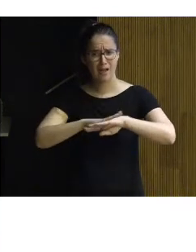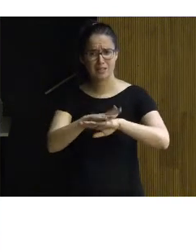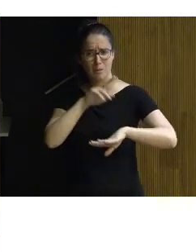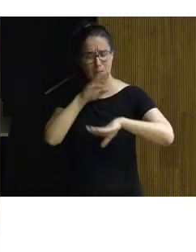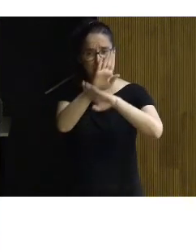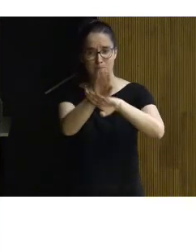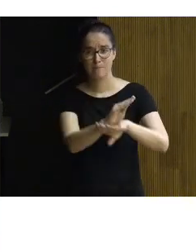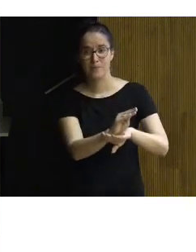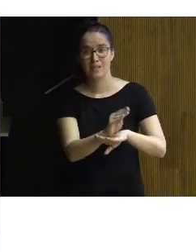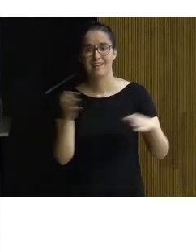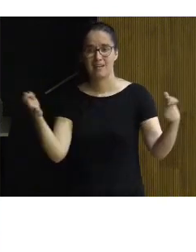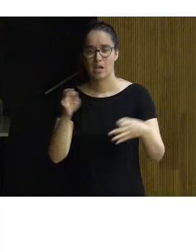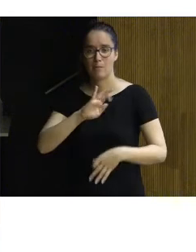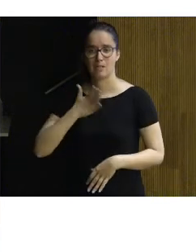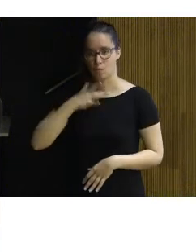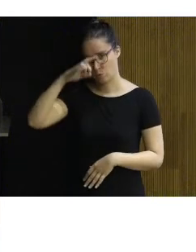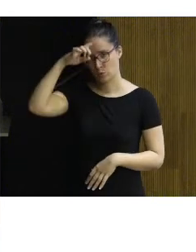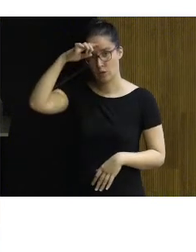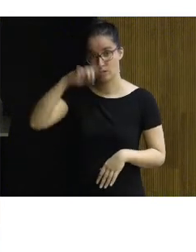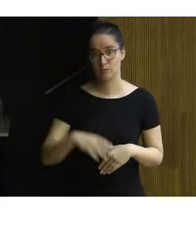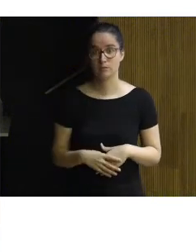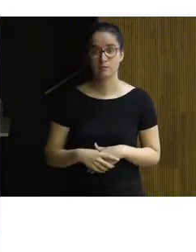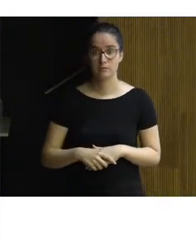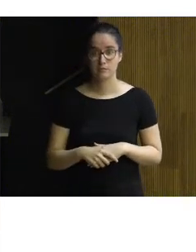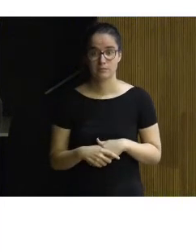conservar el patrimonio cultural, ¿vale?